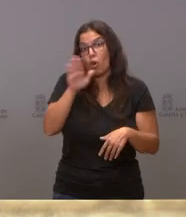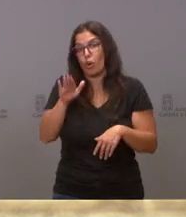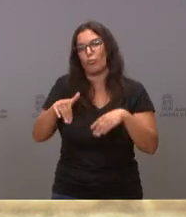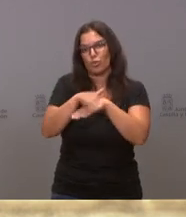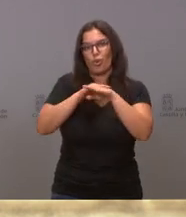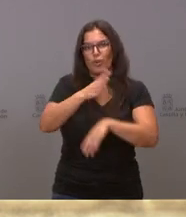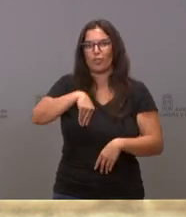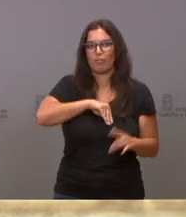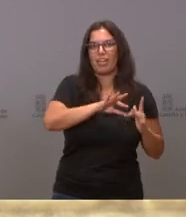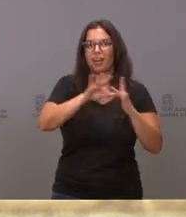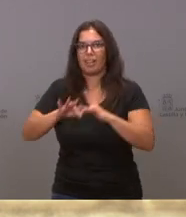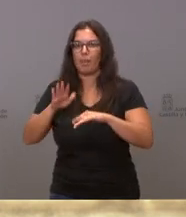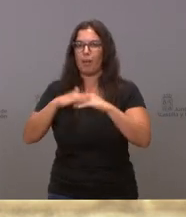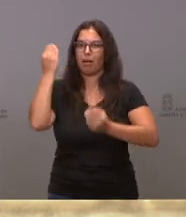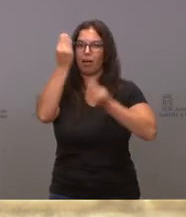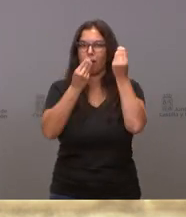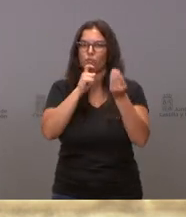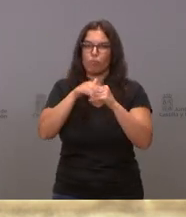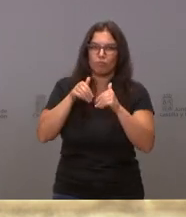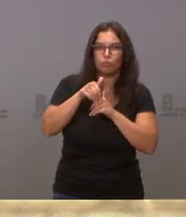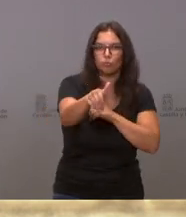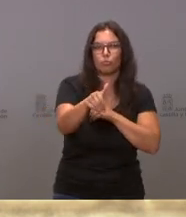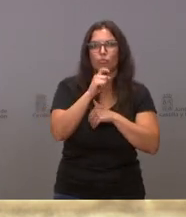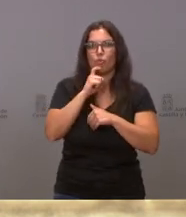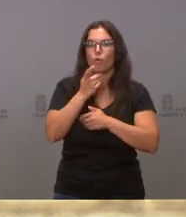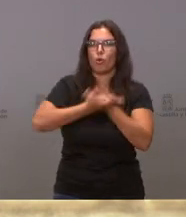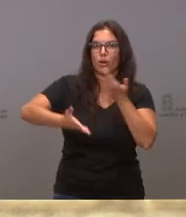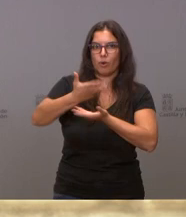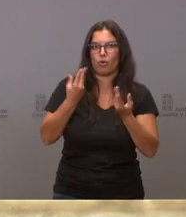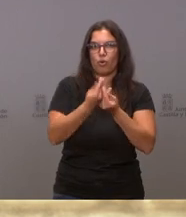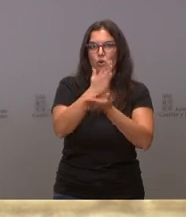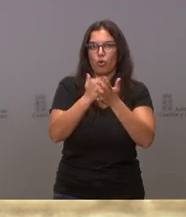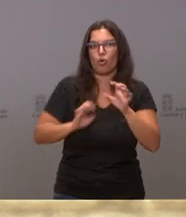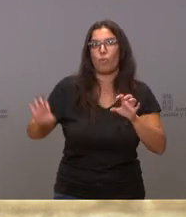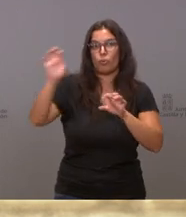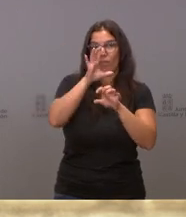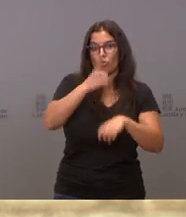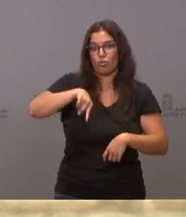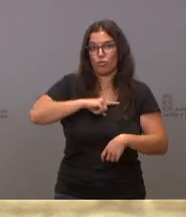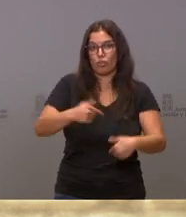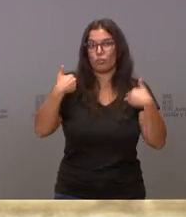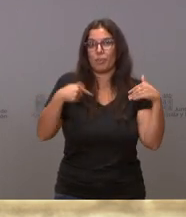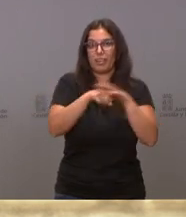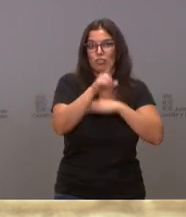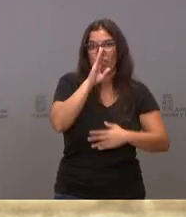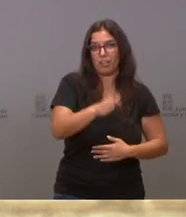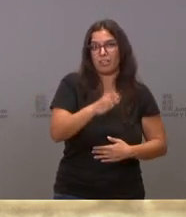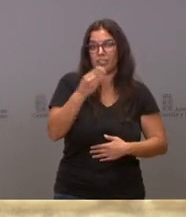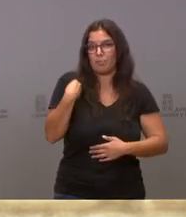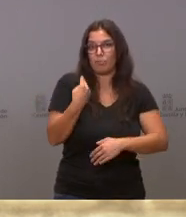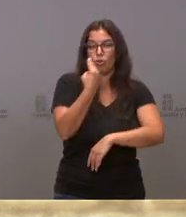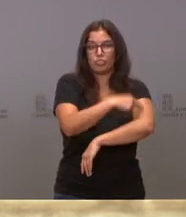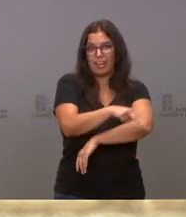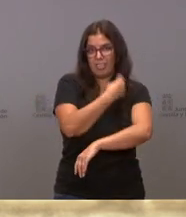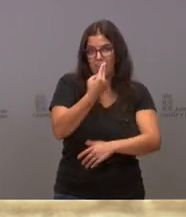y que afrontara el futuro de la mano de las comunidades autónomas, que somos quienes gestionamos en el día a día